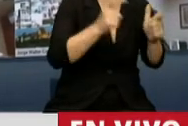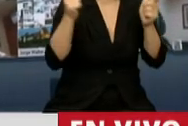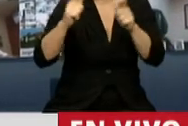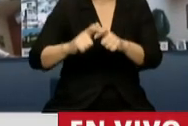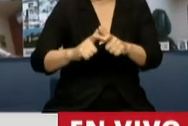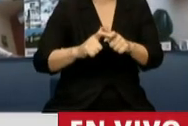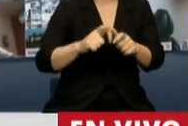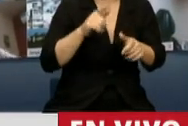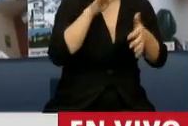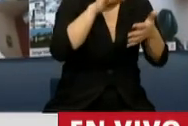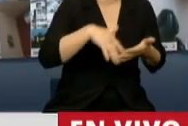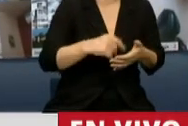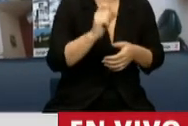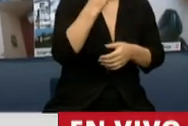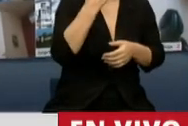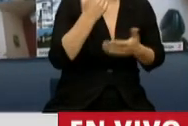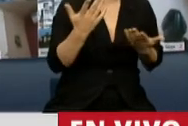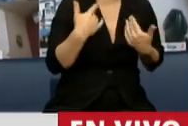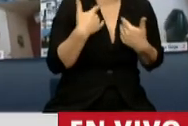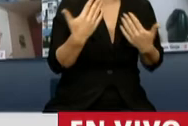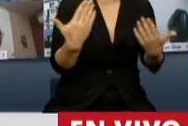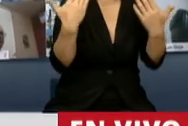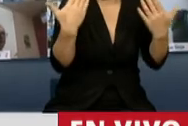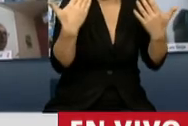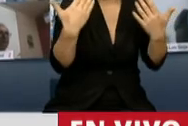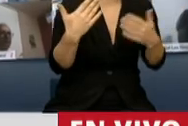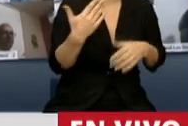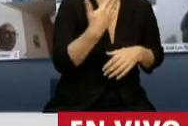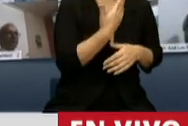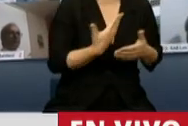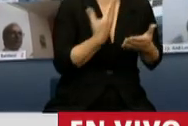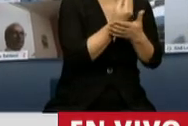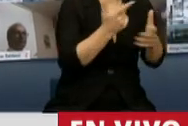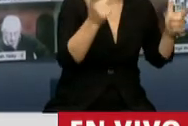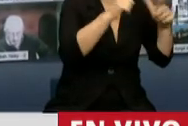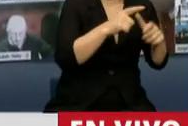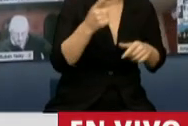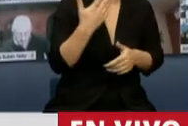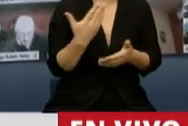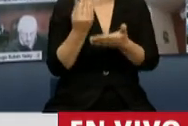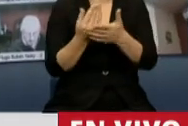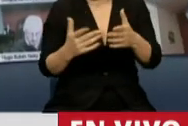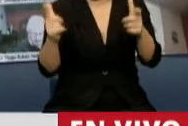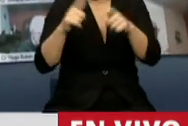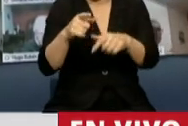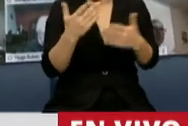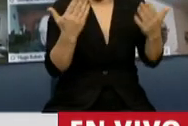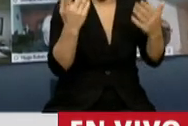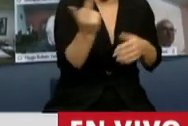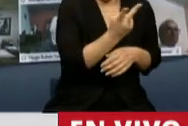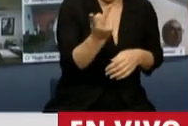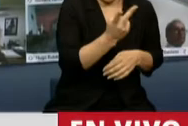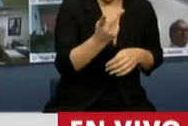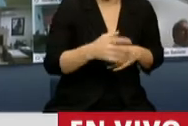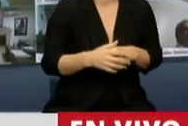intervinientes. Felicito, en ese caso, a los presidentes de ambas comisiones. Estos son de